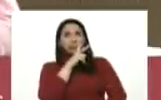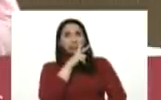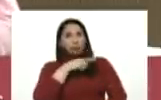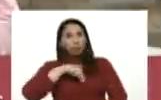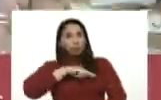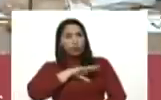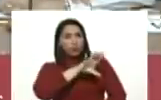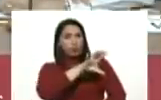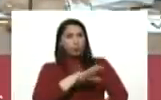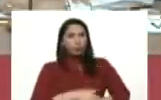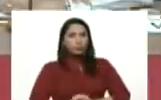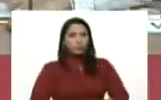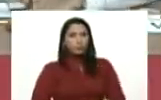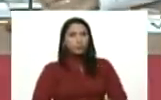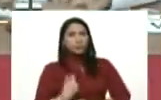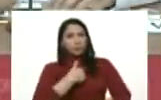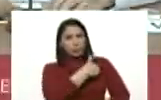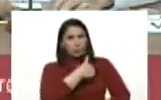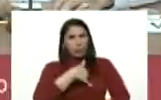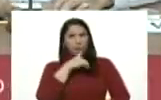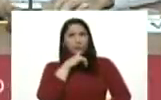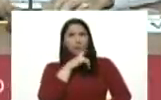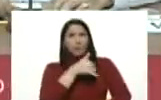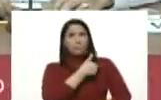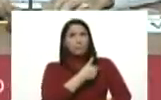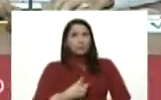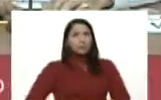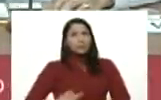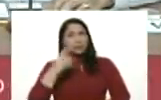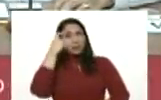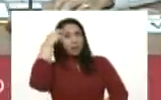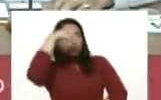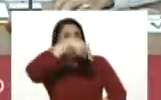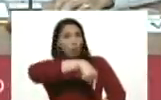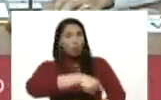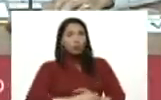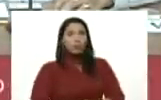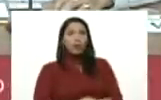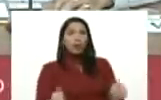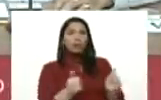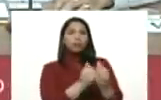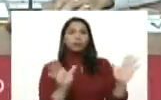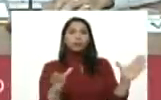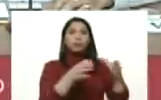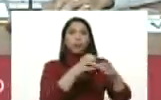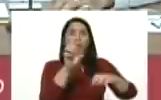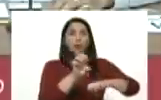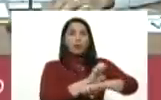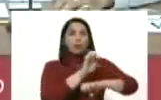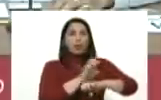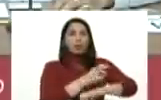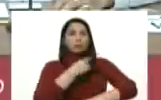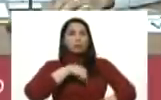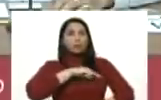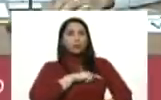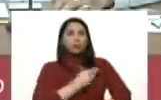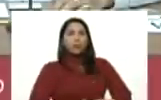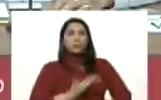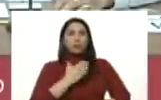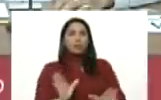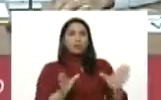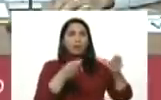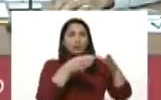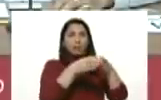nuestra patria. Yo quería informarle, Presidente, que el día de hoy con el equipo económico sostuvimos una importante